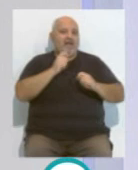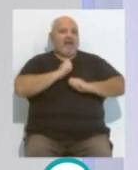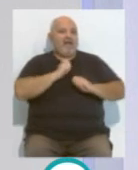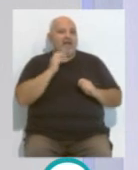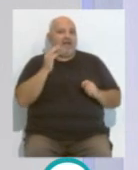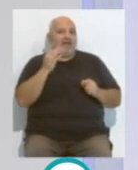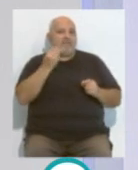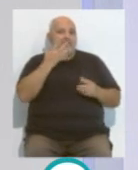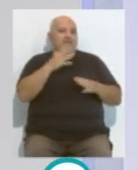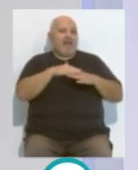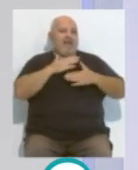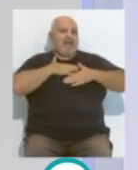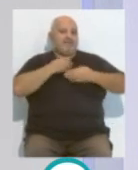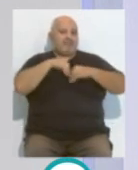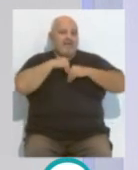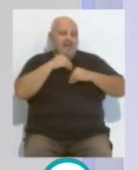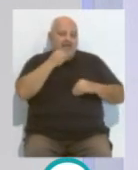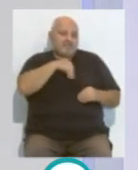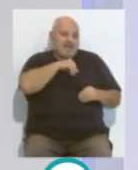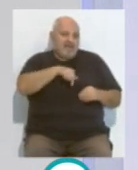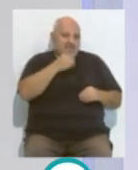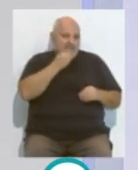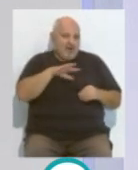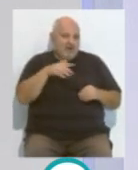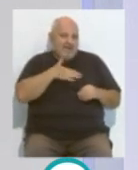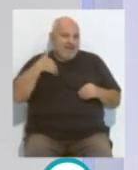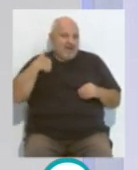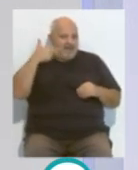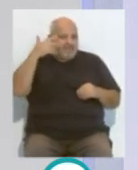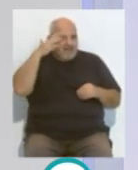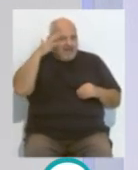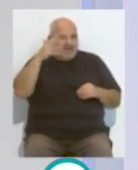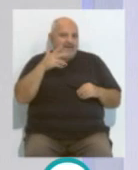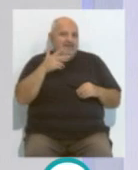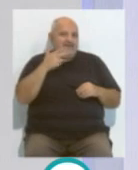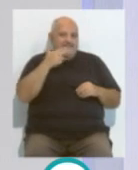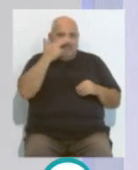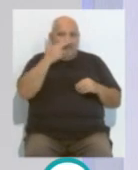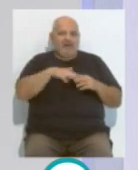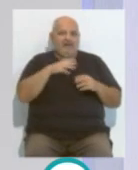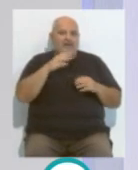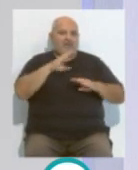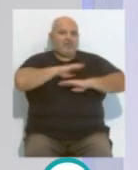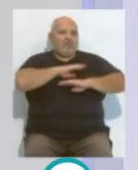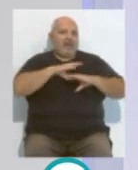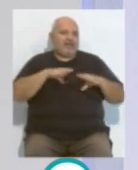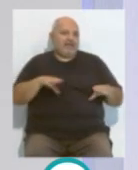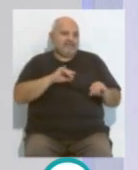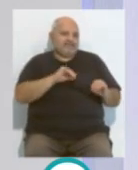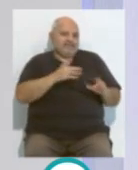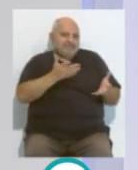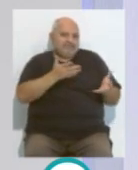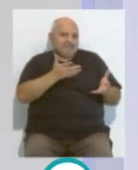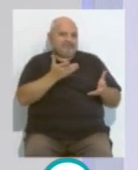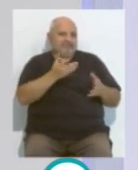el mejor el camino para España, pues, eso será lo que yo quiero. Pero los intereses para nosotros y bueno, Conan seguro que, sin yo decir